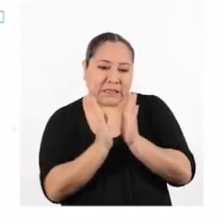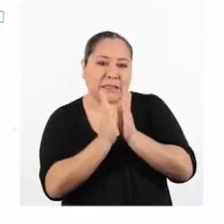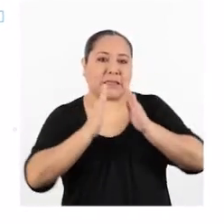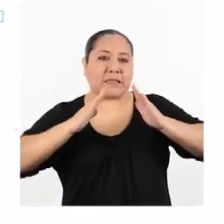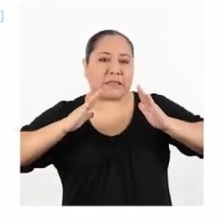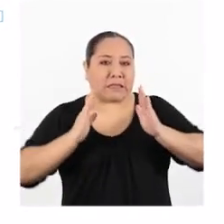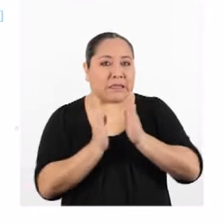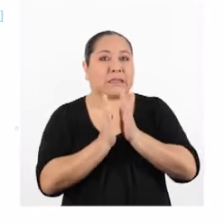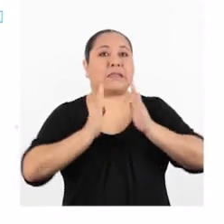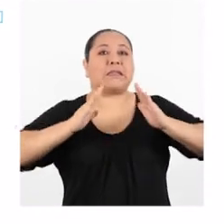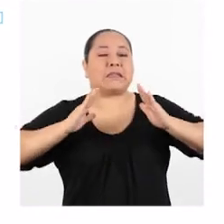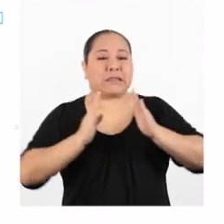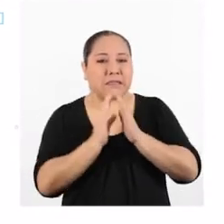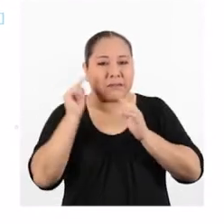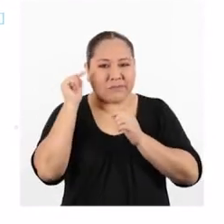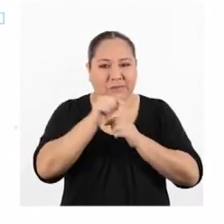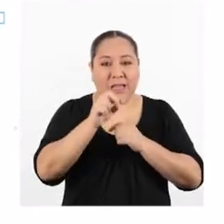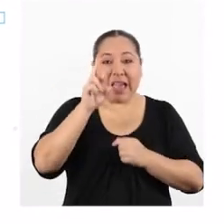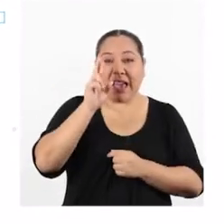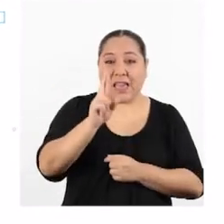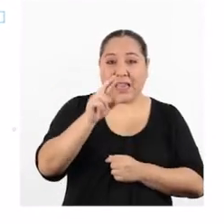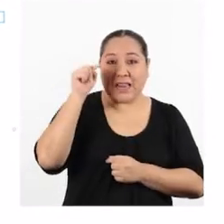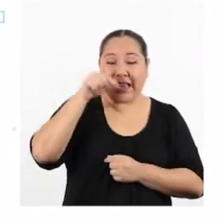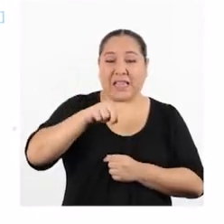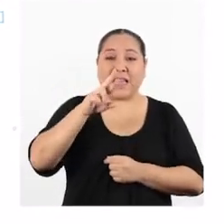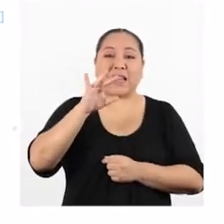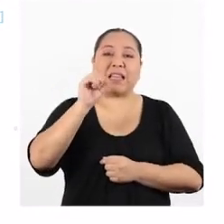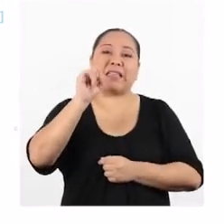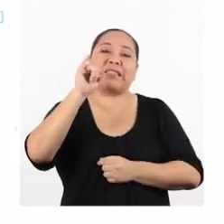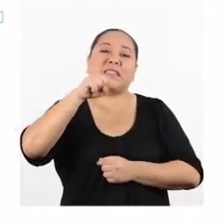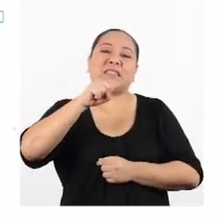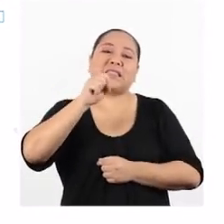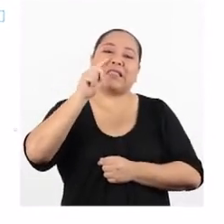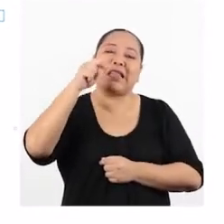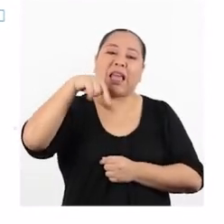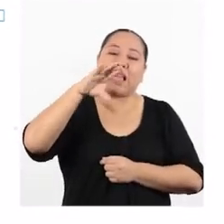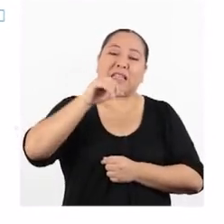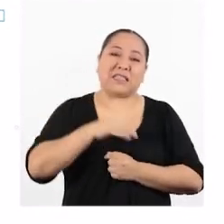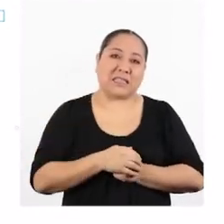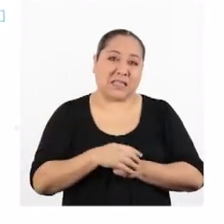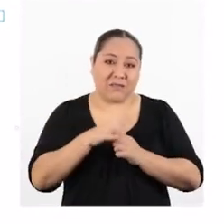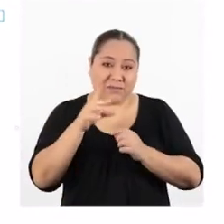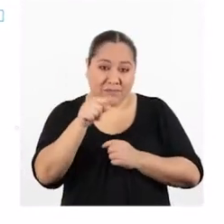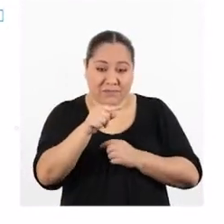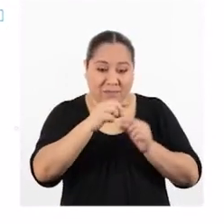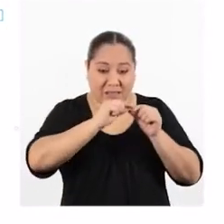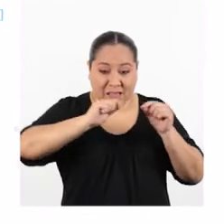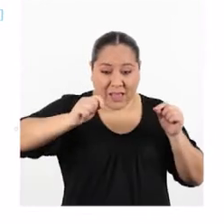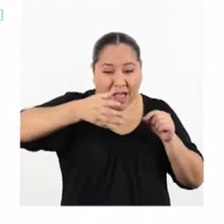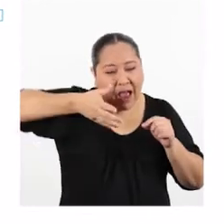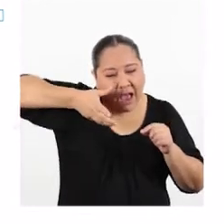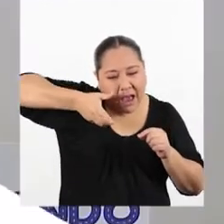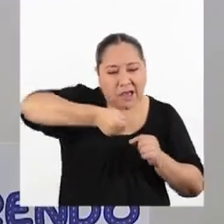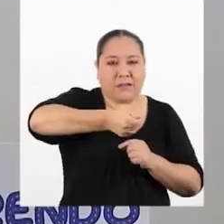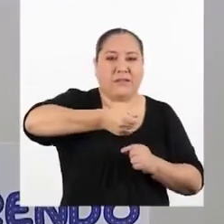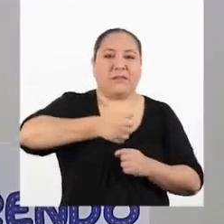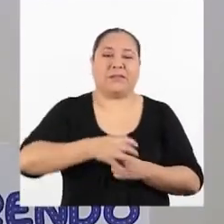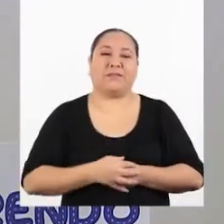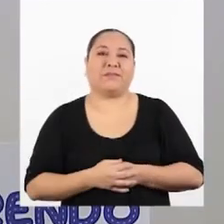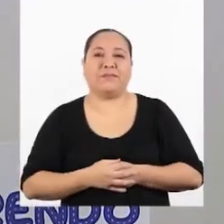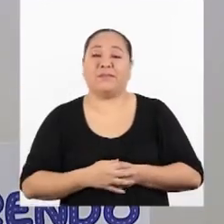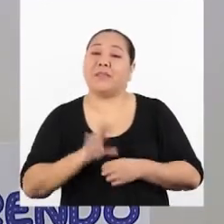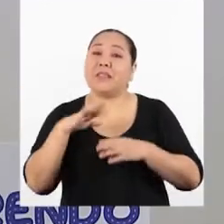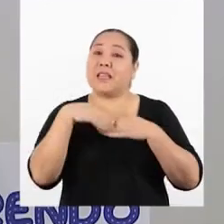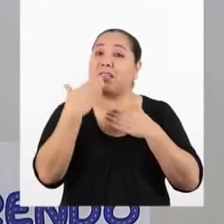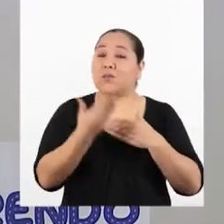fuerza de resistencia marcada R es la resistencia que ejerce el alambre en el momento en que se lo corta. Y